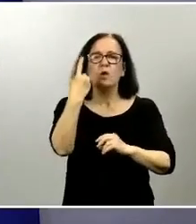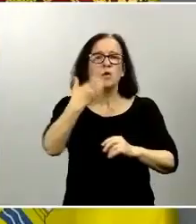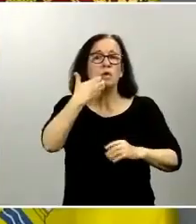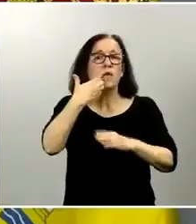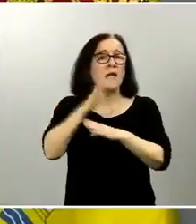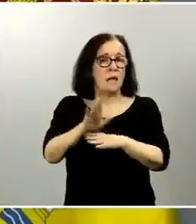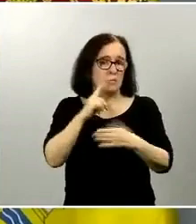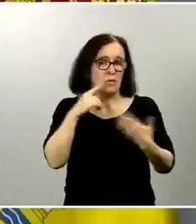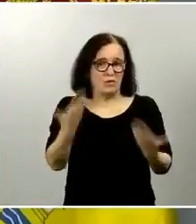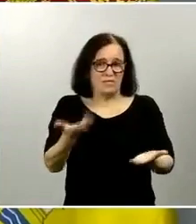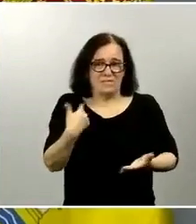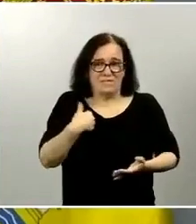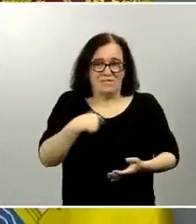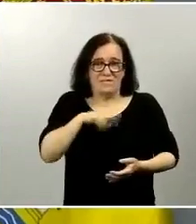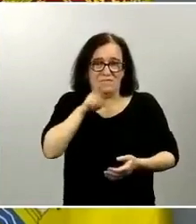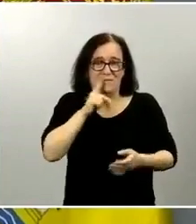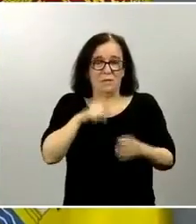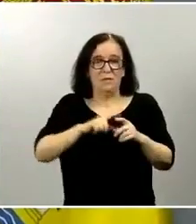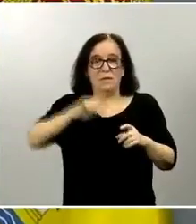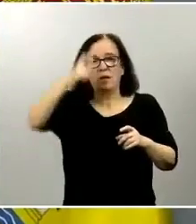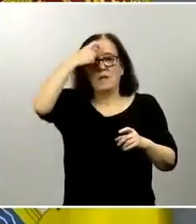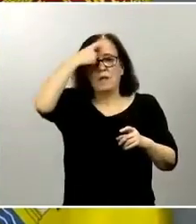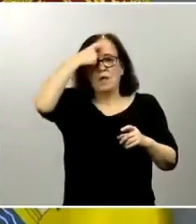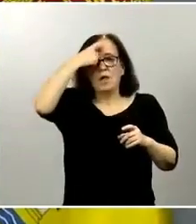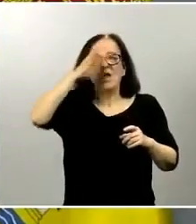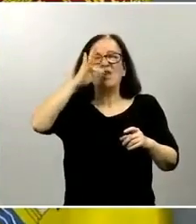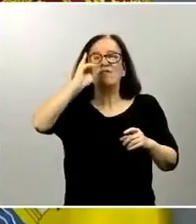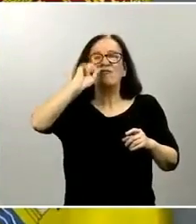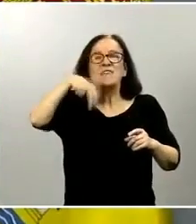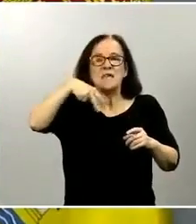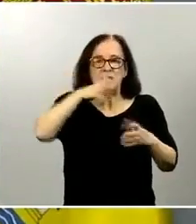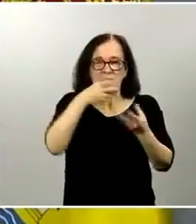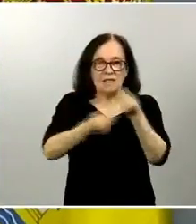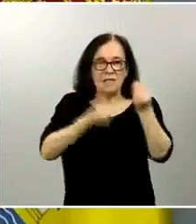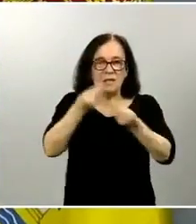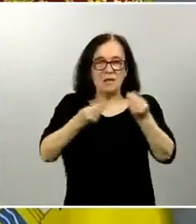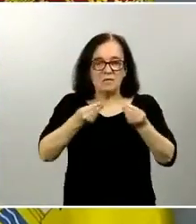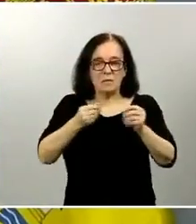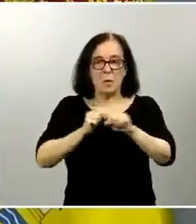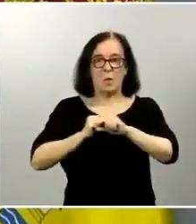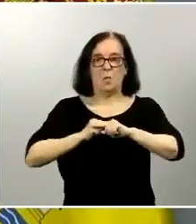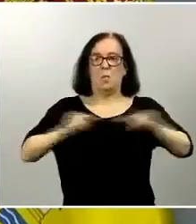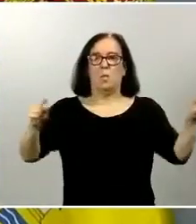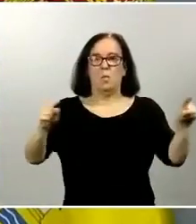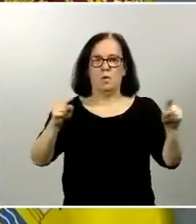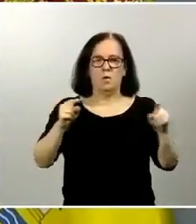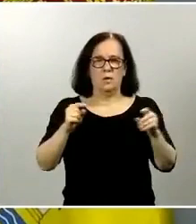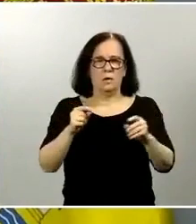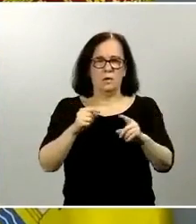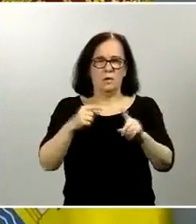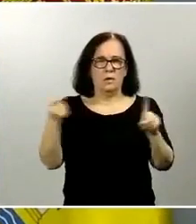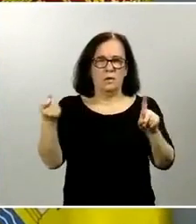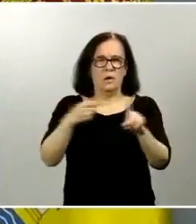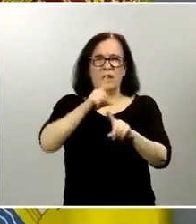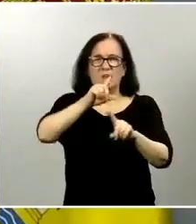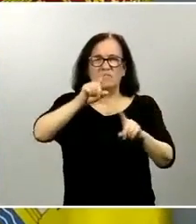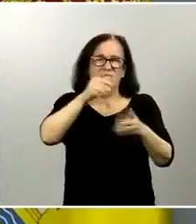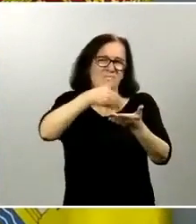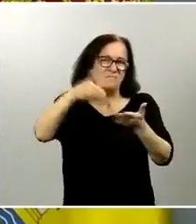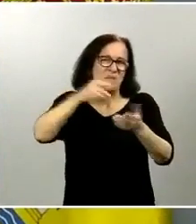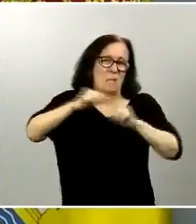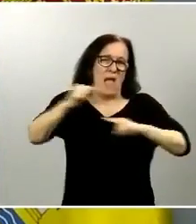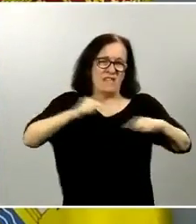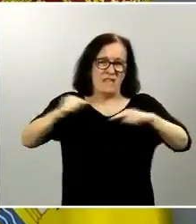lo que hablábamos anteriormente con el concepto de phishing concepto de phishing al fin y al cabo es el lanzamiento de una gran cantidad de cientos de miles de mensajes